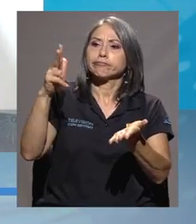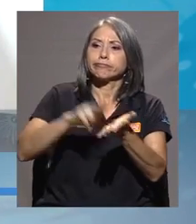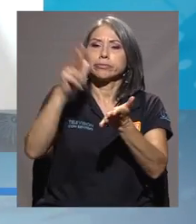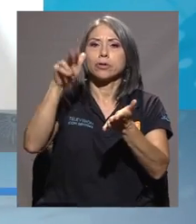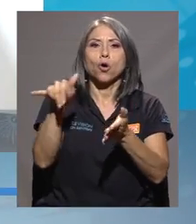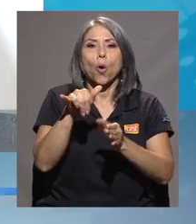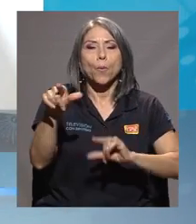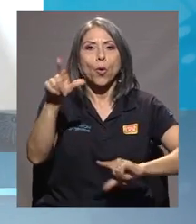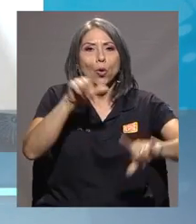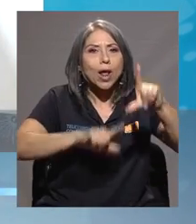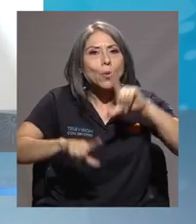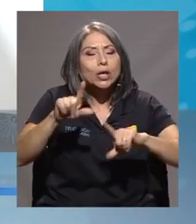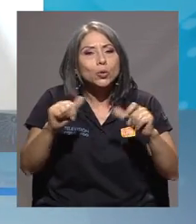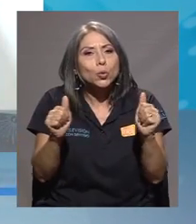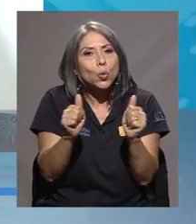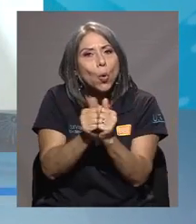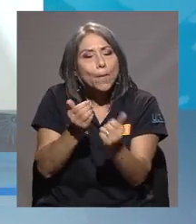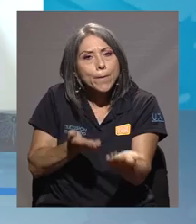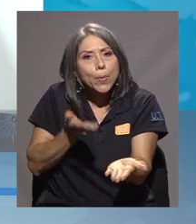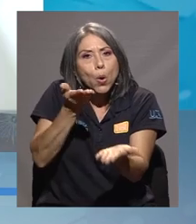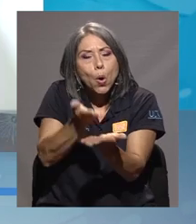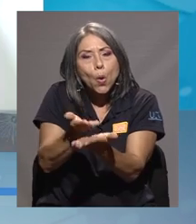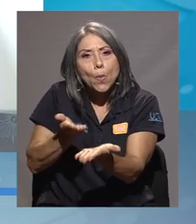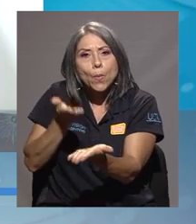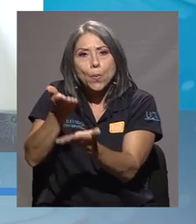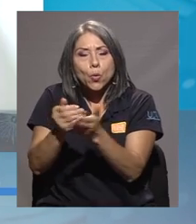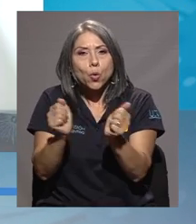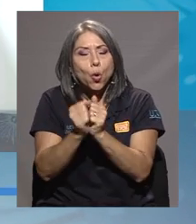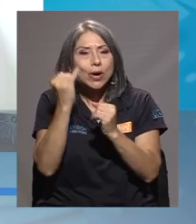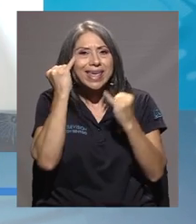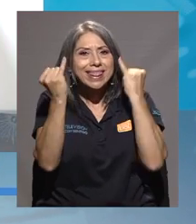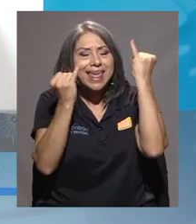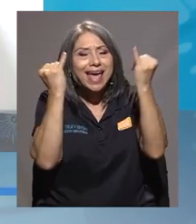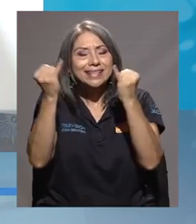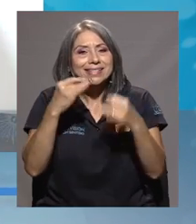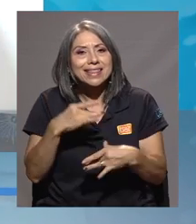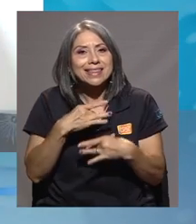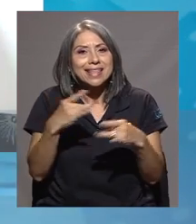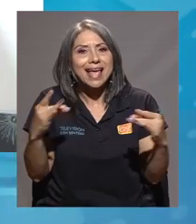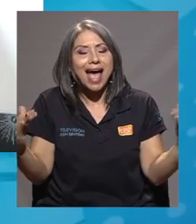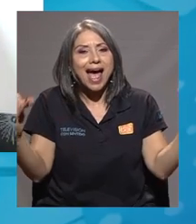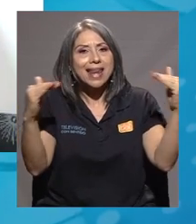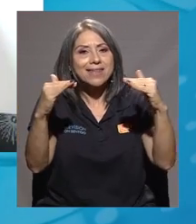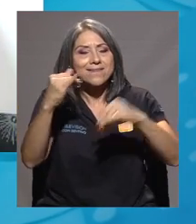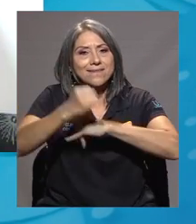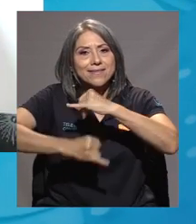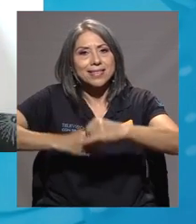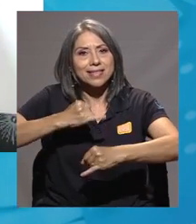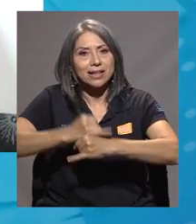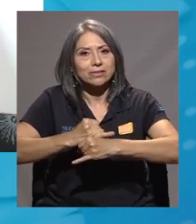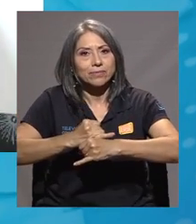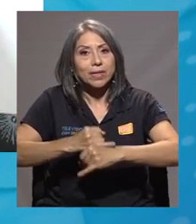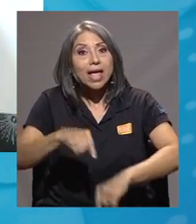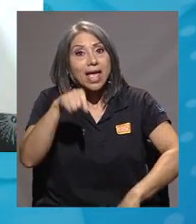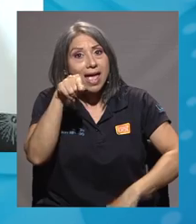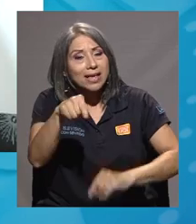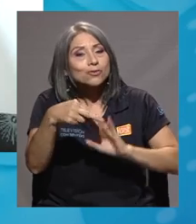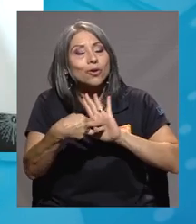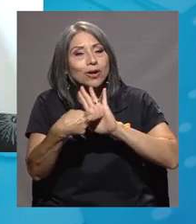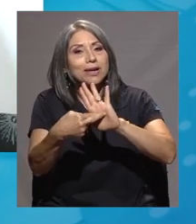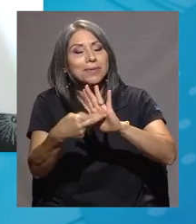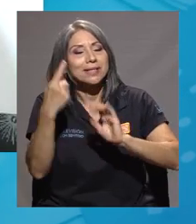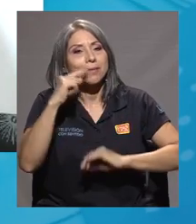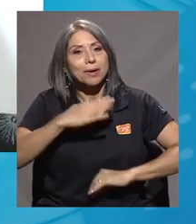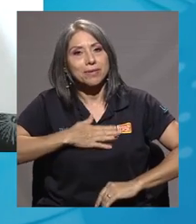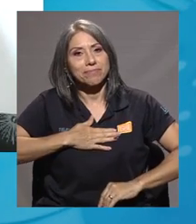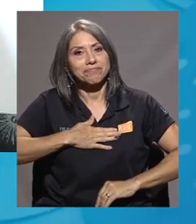laboratorio y con propuestas y con ideas muy importantes a nivel internacional. Entonces, para mí eso es lo